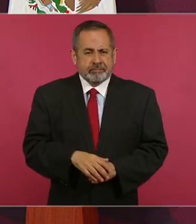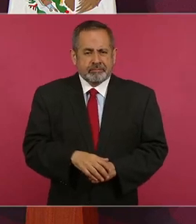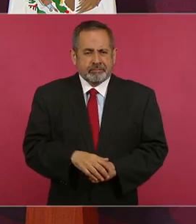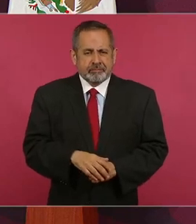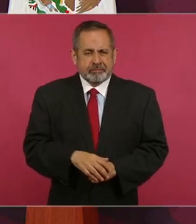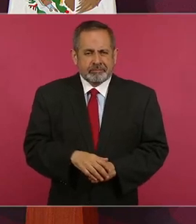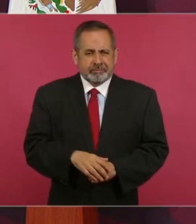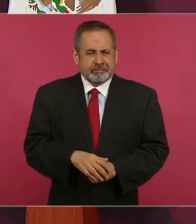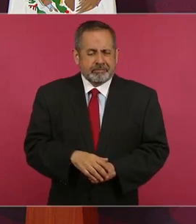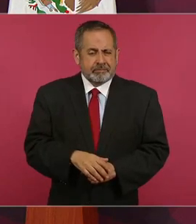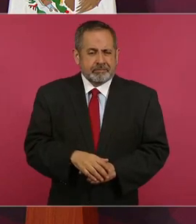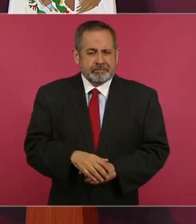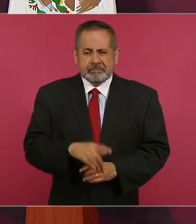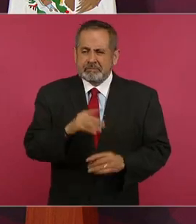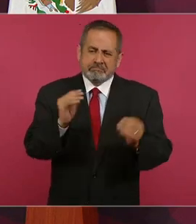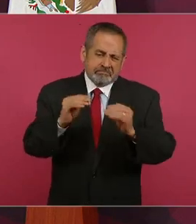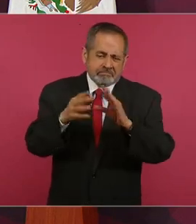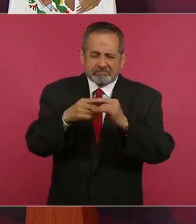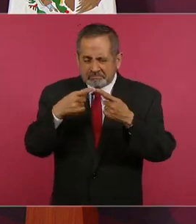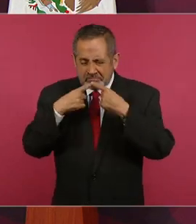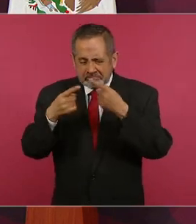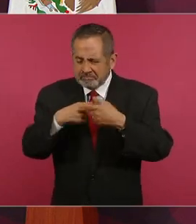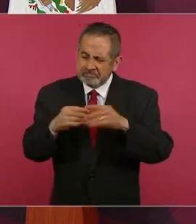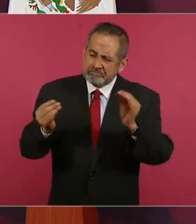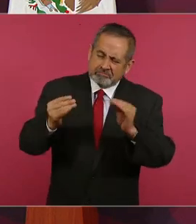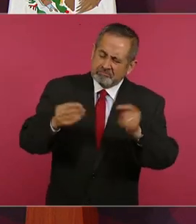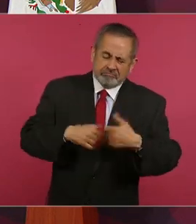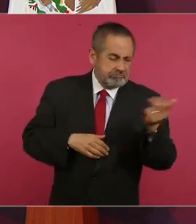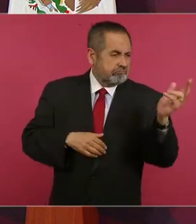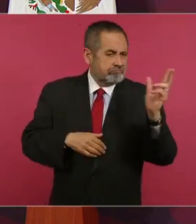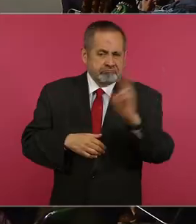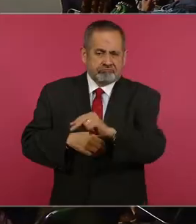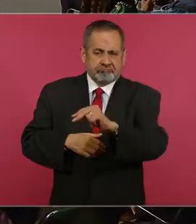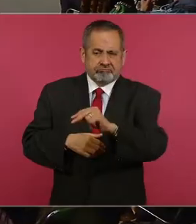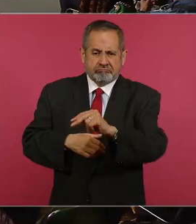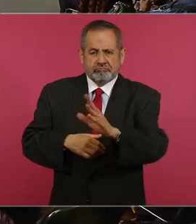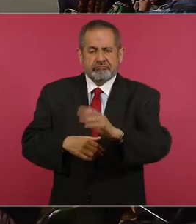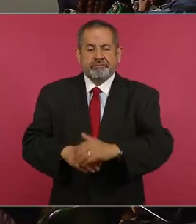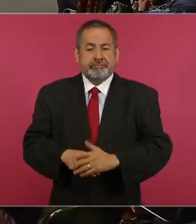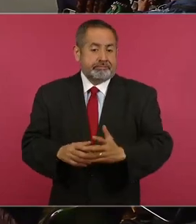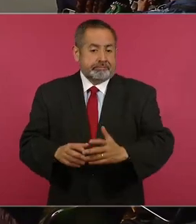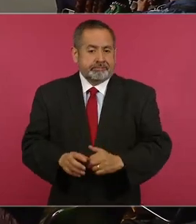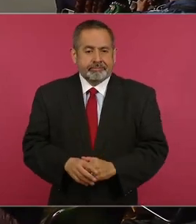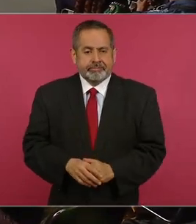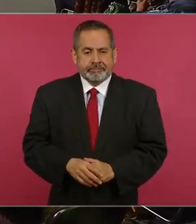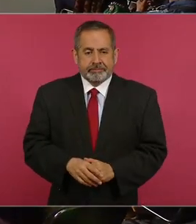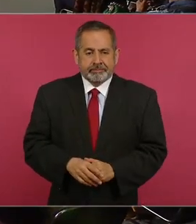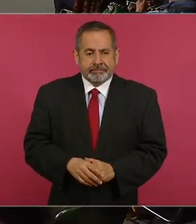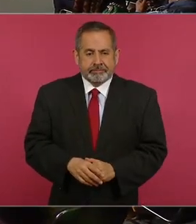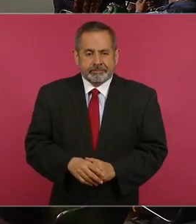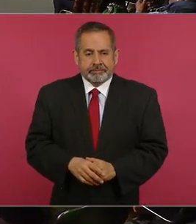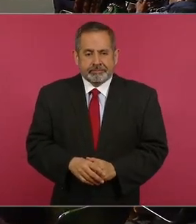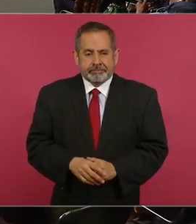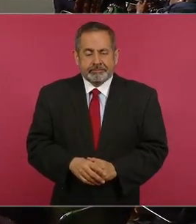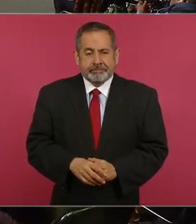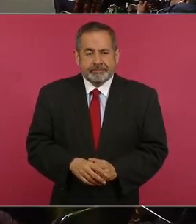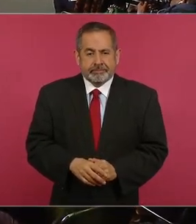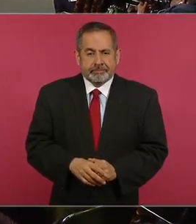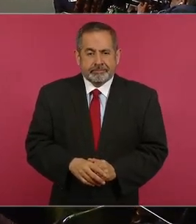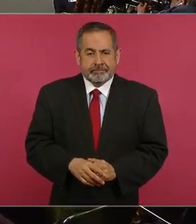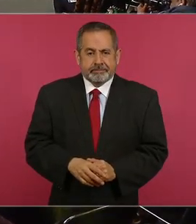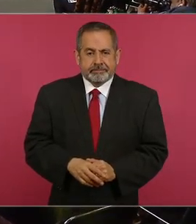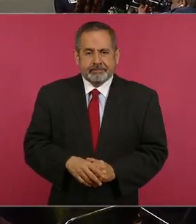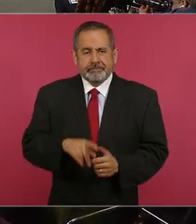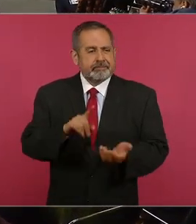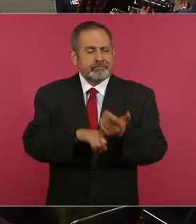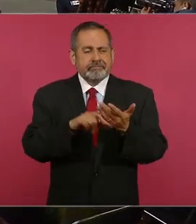con alegatos de todo tipo, como